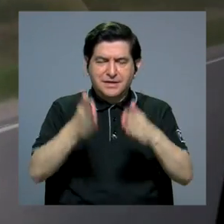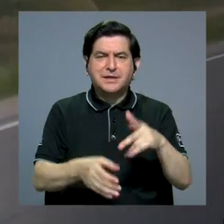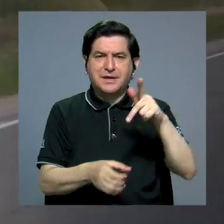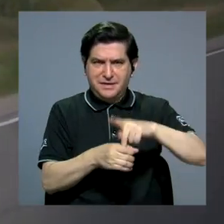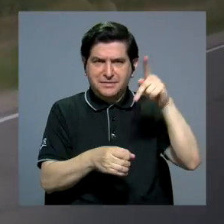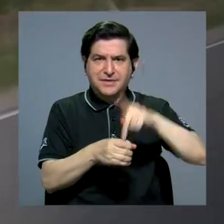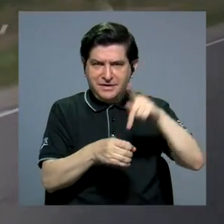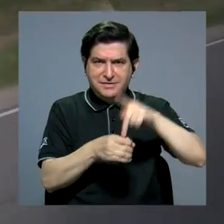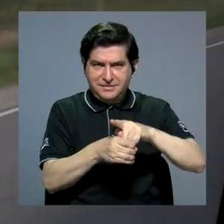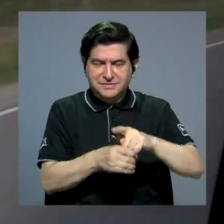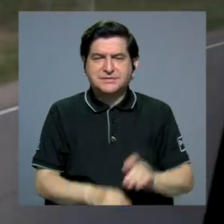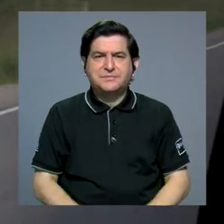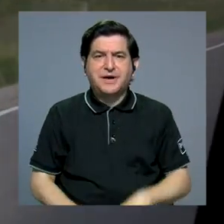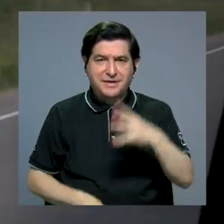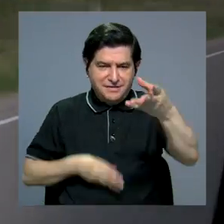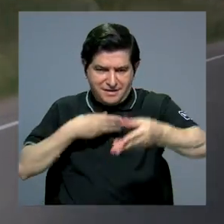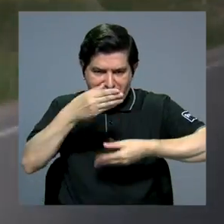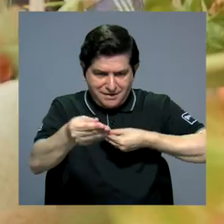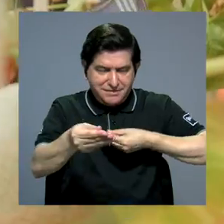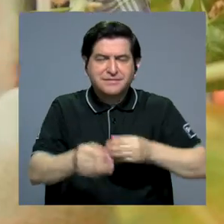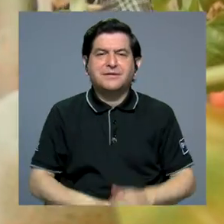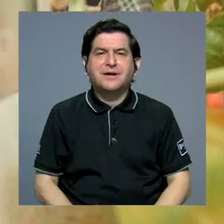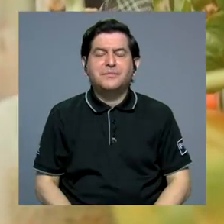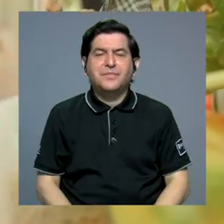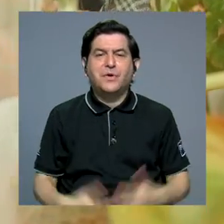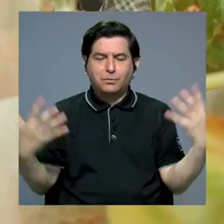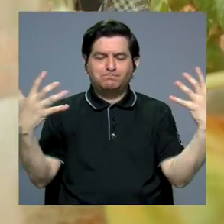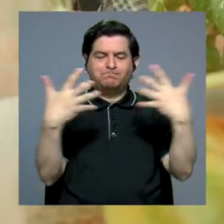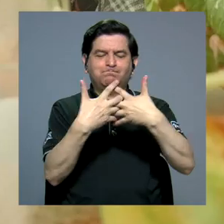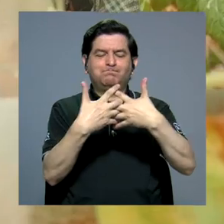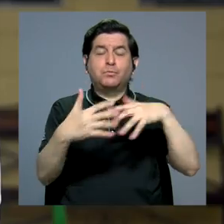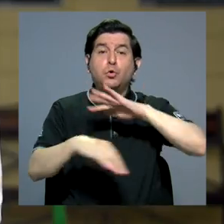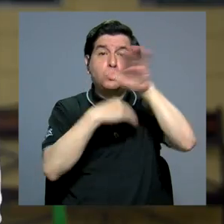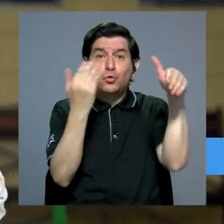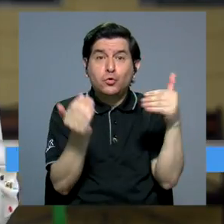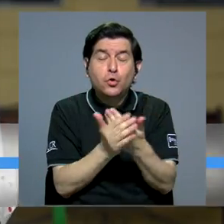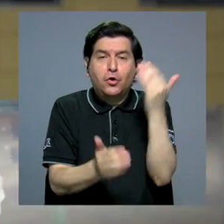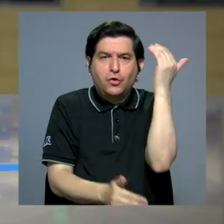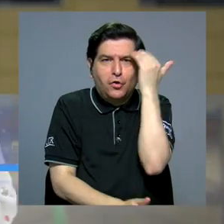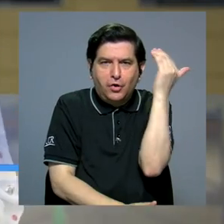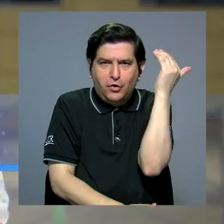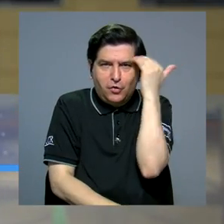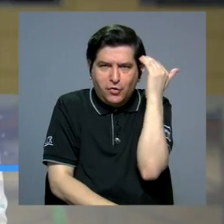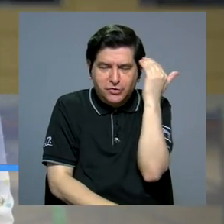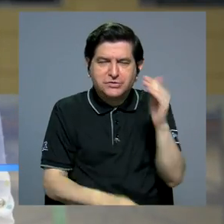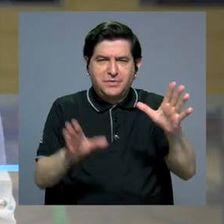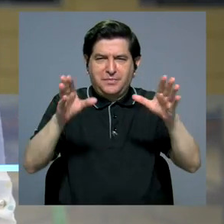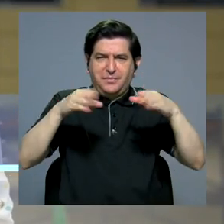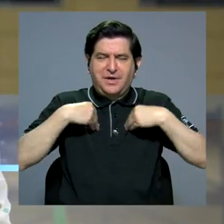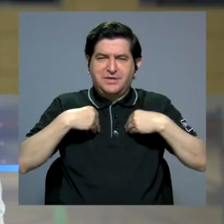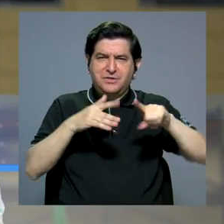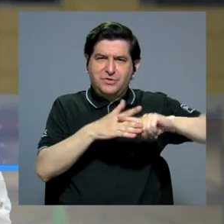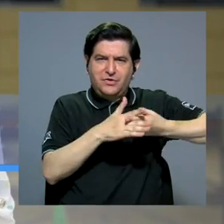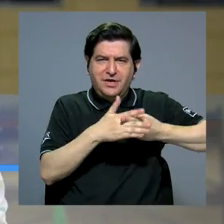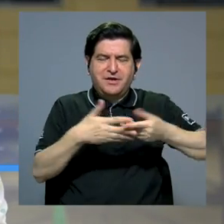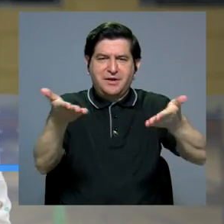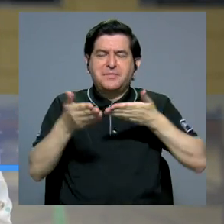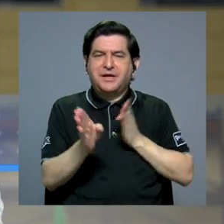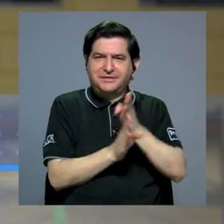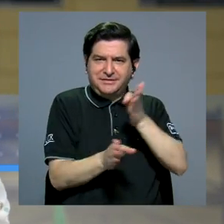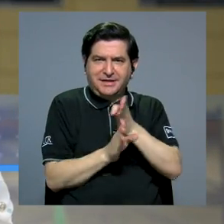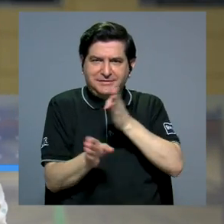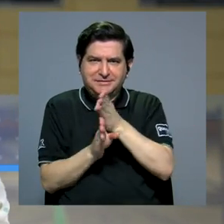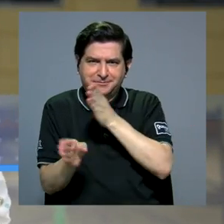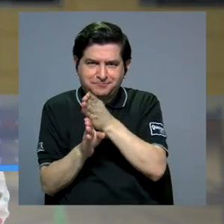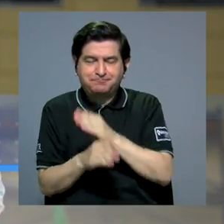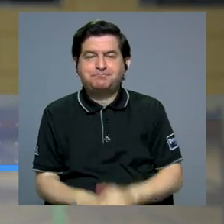como estudiantes participantes del intercambio, complementar todo el conocimiento adquirido y las herramientas que